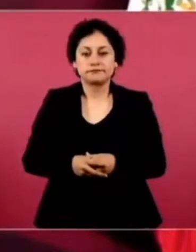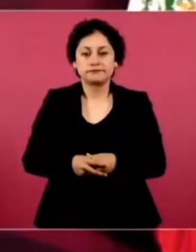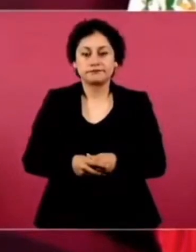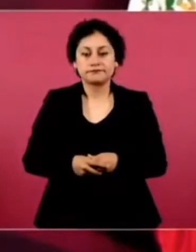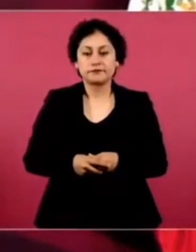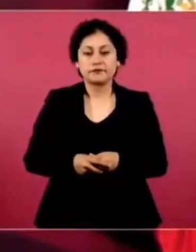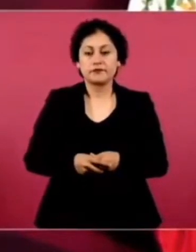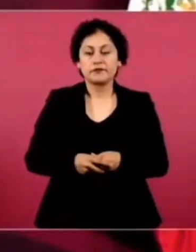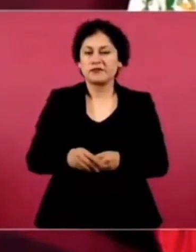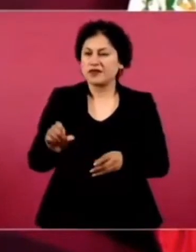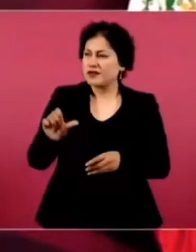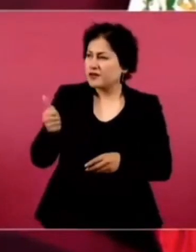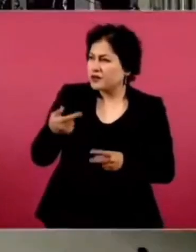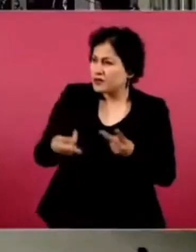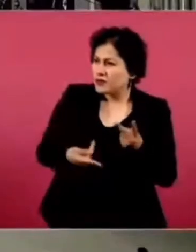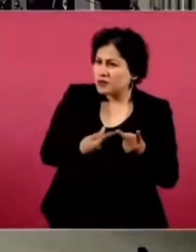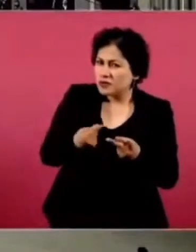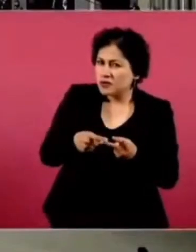¿Y qué fue lo otro?